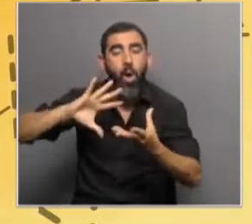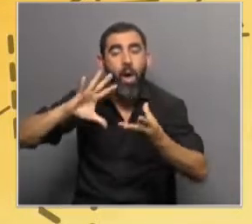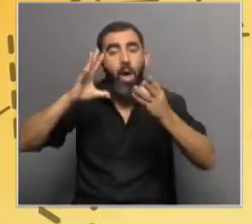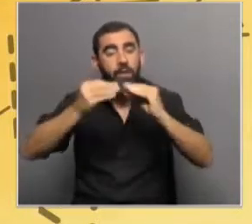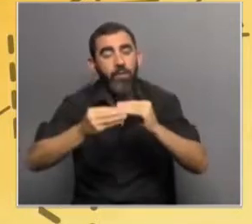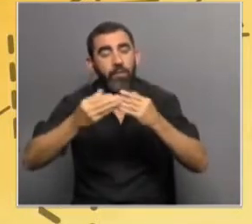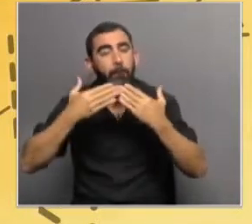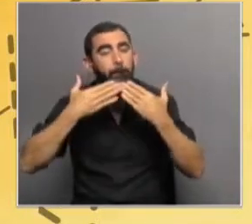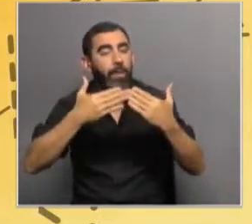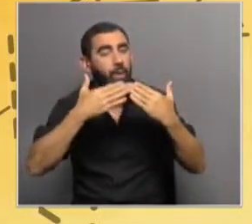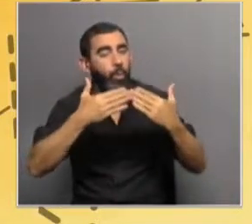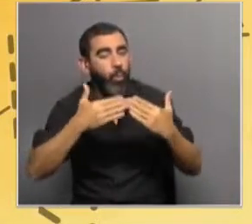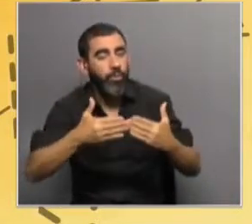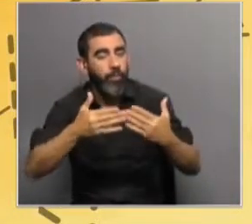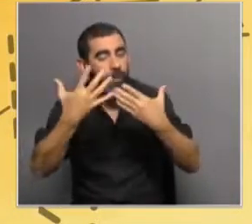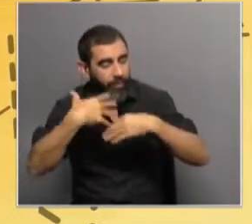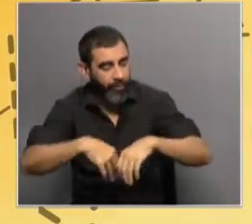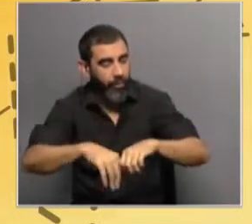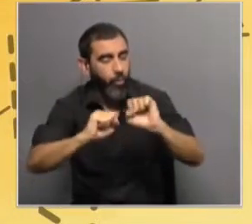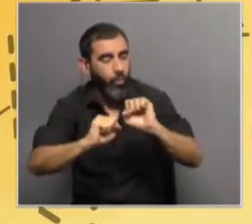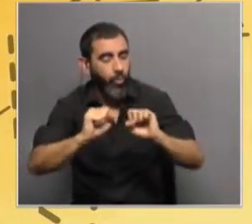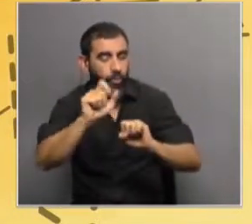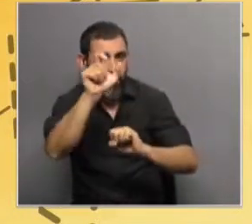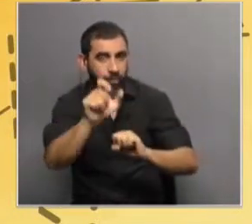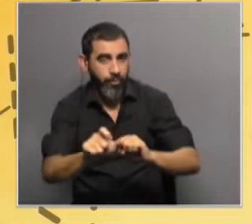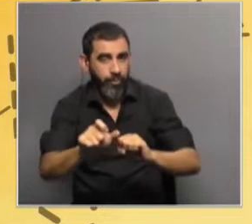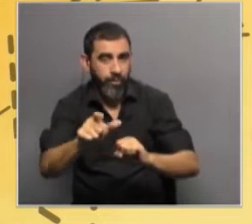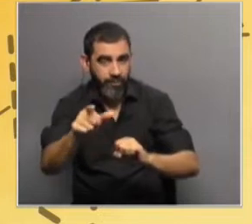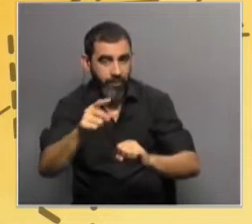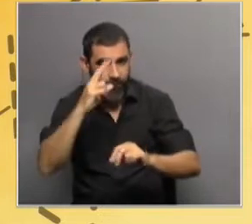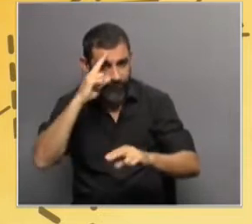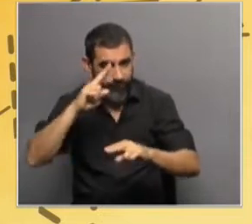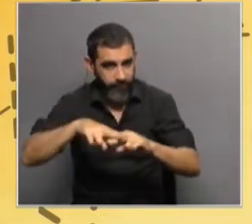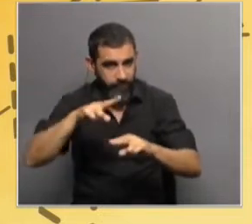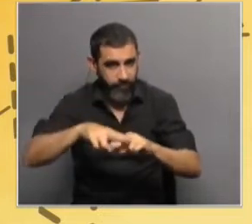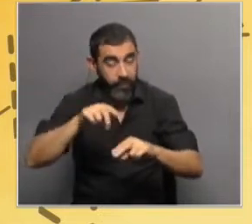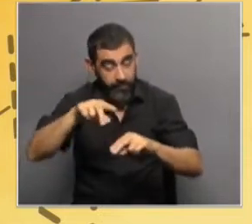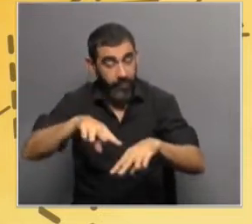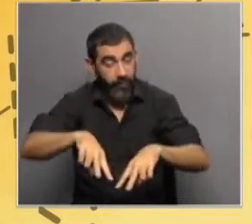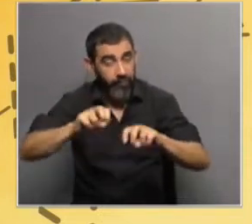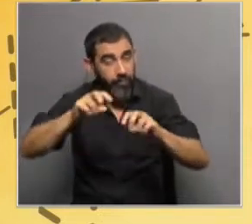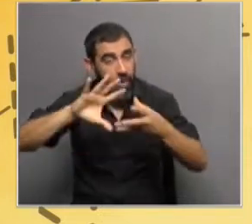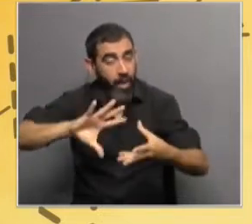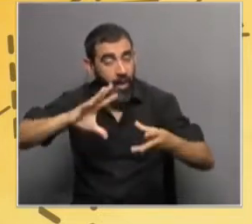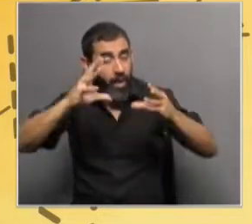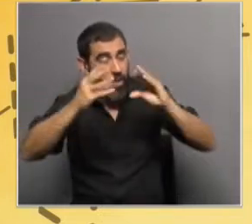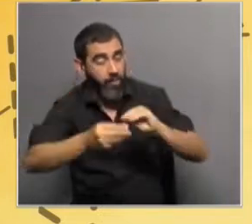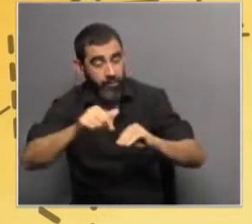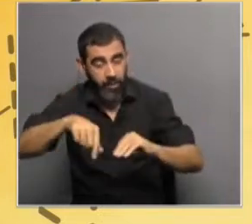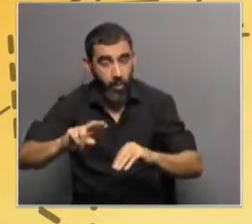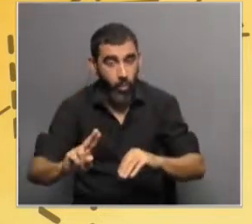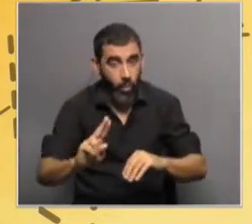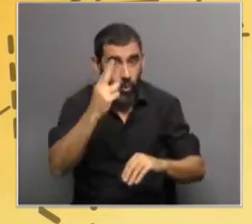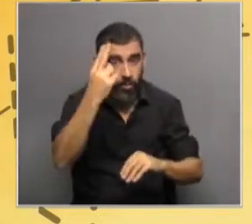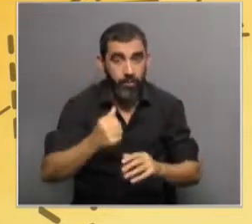cuestionario, que es justamente para detectar el Bernal en deportistas, que ella lo está estudiando justamente para adaptarlo a lo que es la realidad de Uruguay,